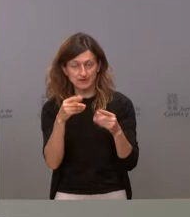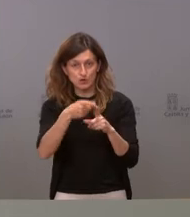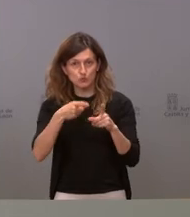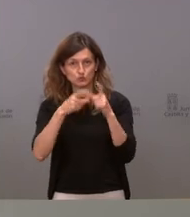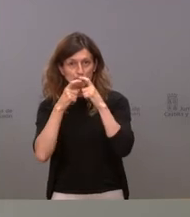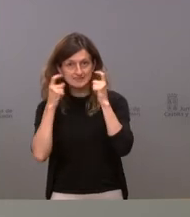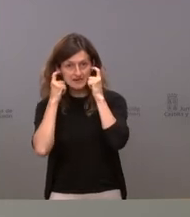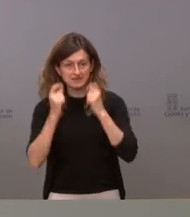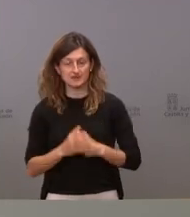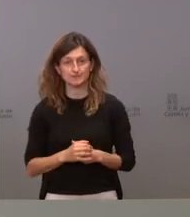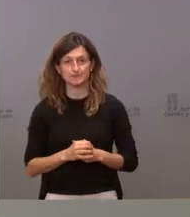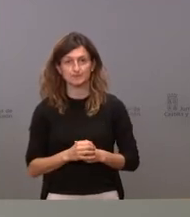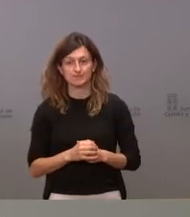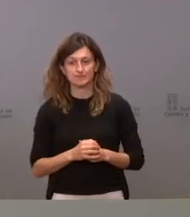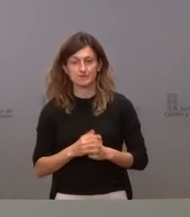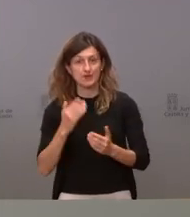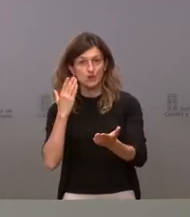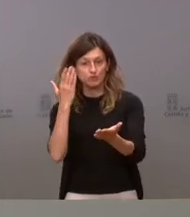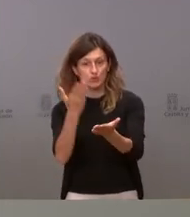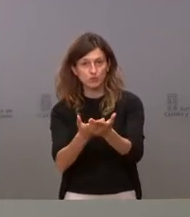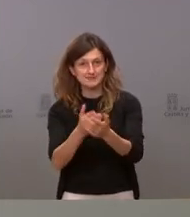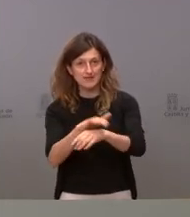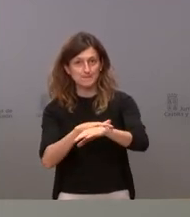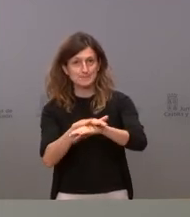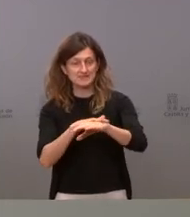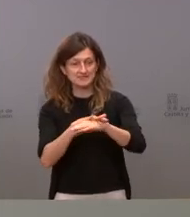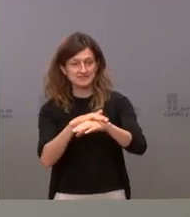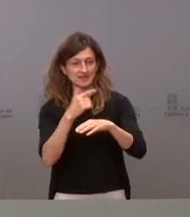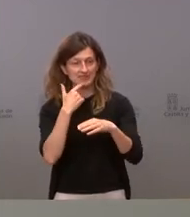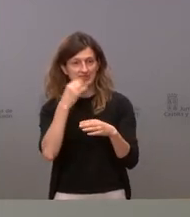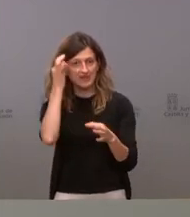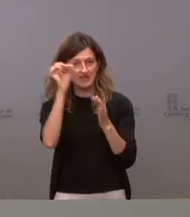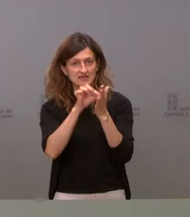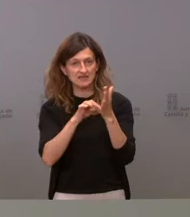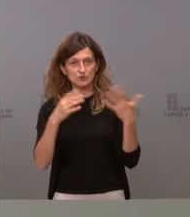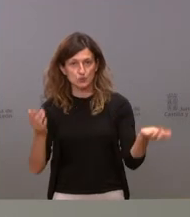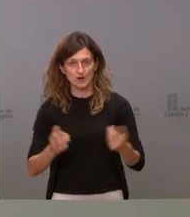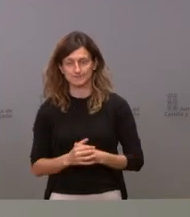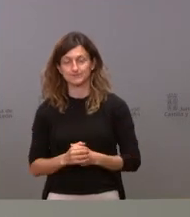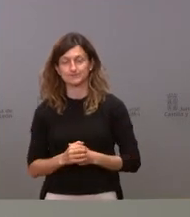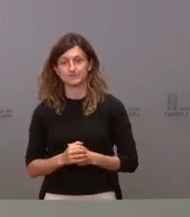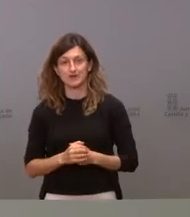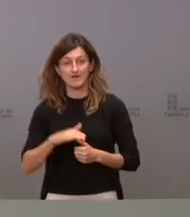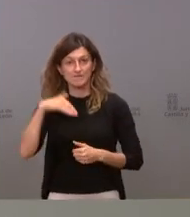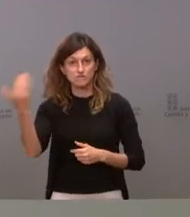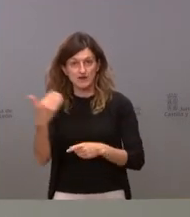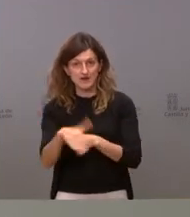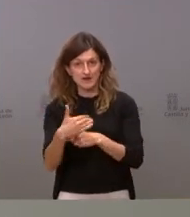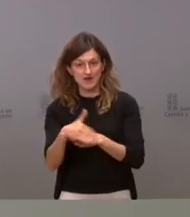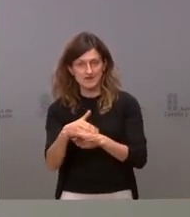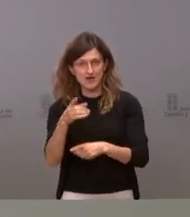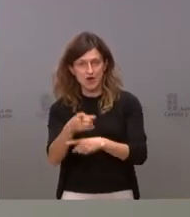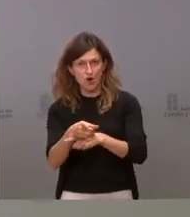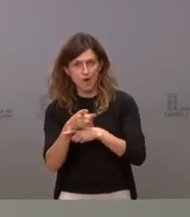de la mascarilla. La propuesta expuesta por la ministra se basaba en los siguientes criterios. En exteriores, dejará de ser